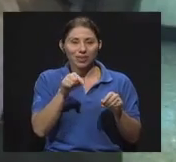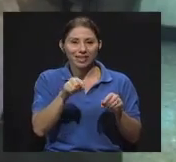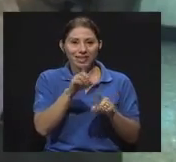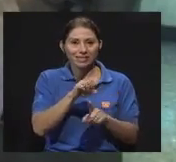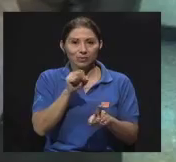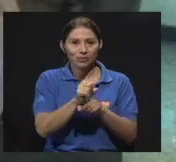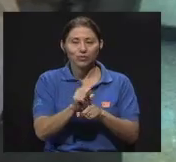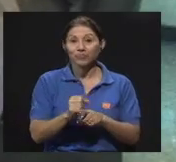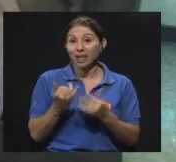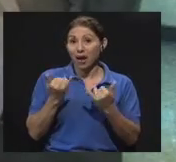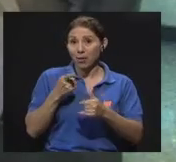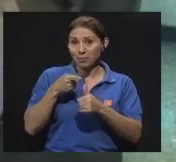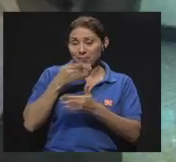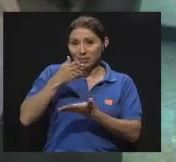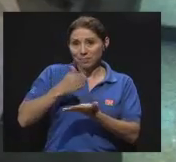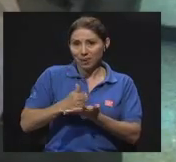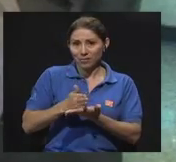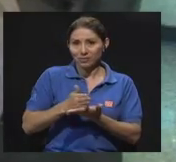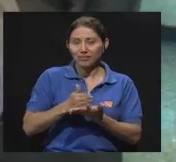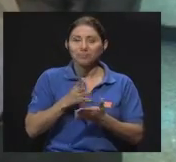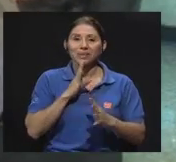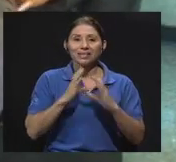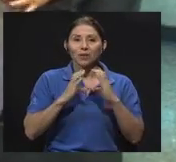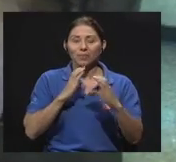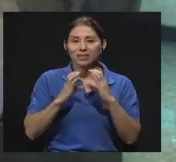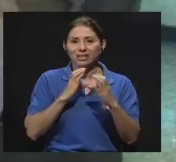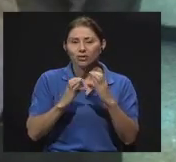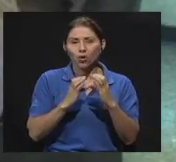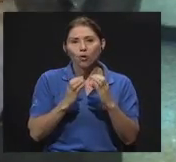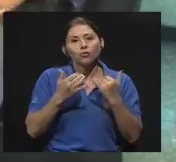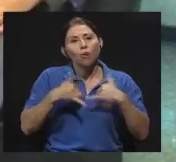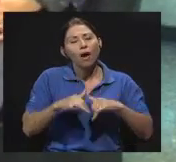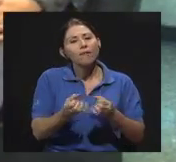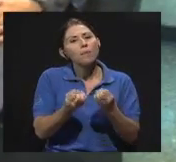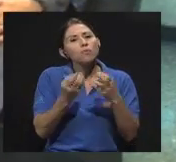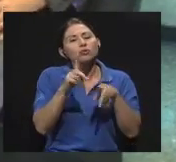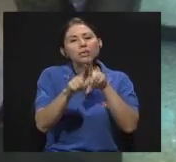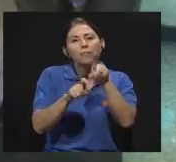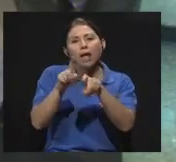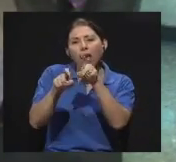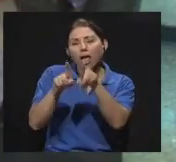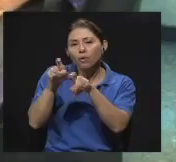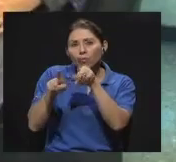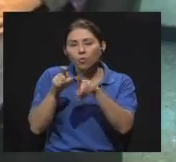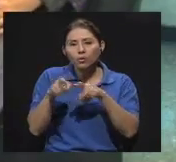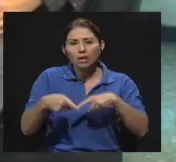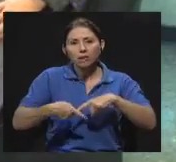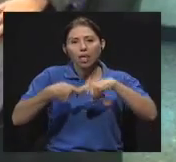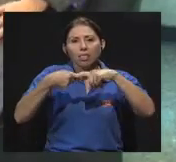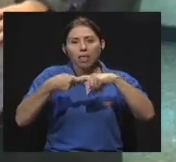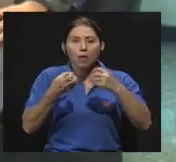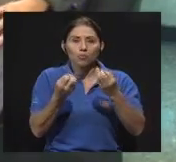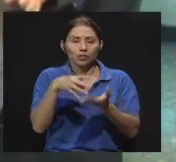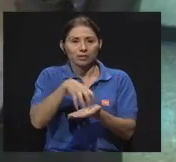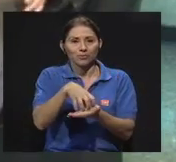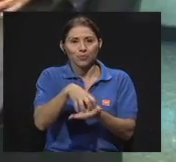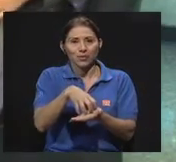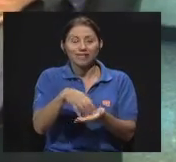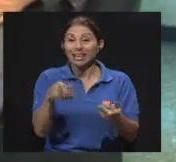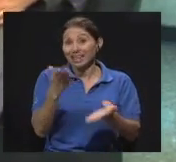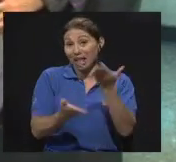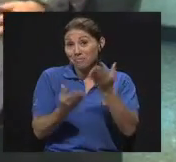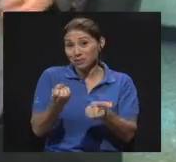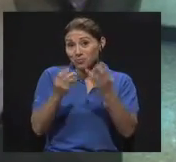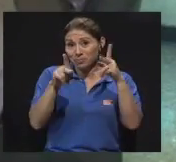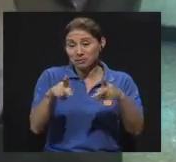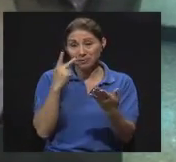Vamos a realizar una primera pausa en esta conversación, don José Raúl, porque quedan muchas preguntas pendientes. Pablo y yo tenemos todavía muchas dudas y seguramente